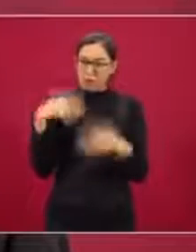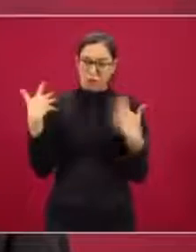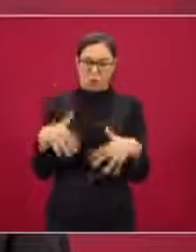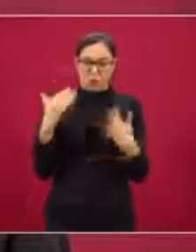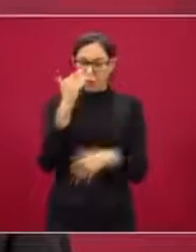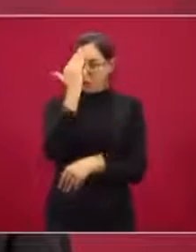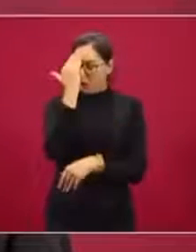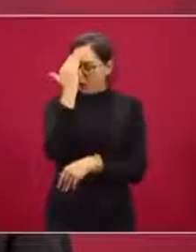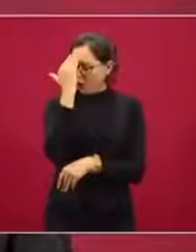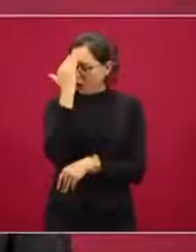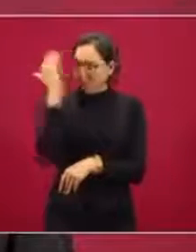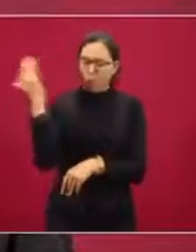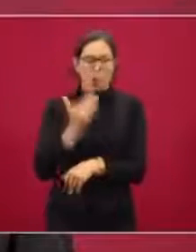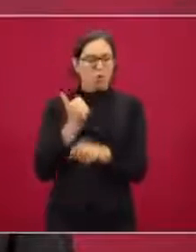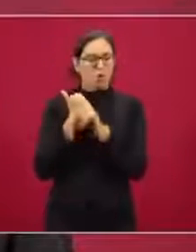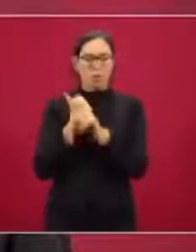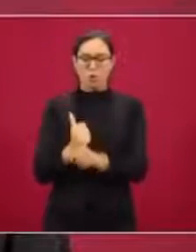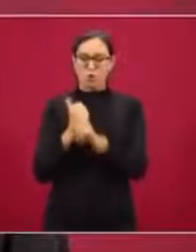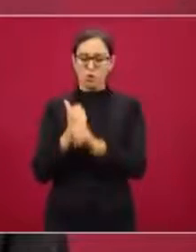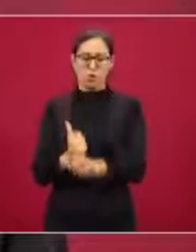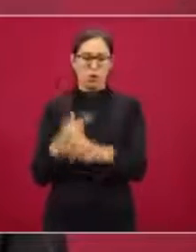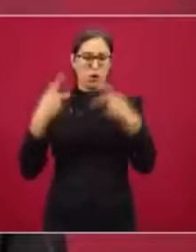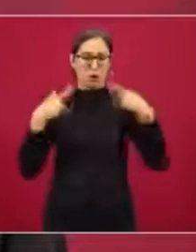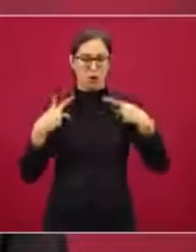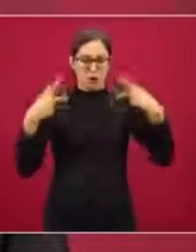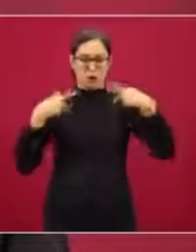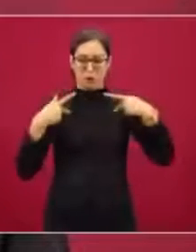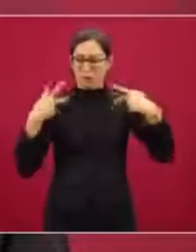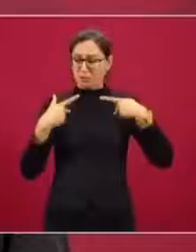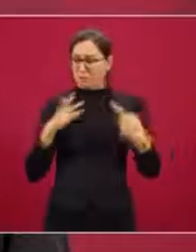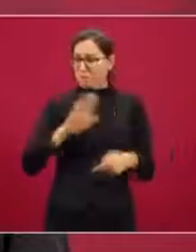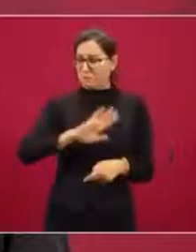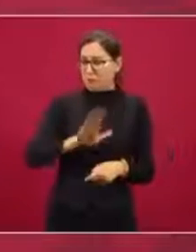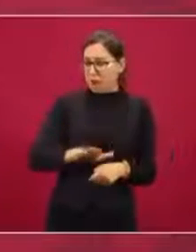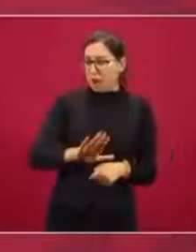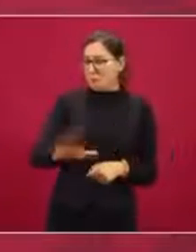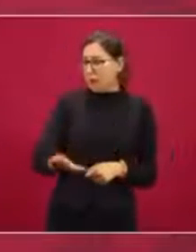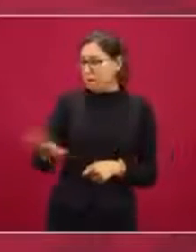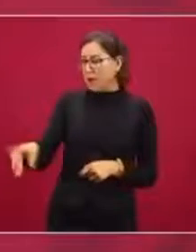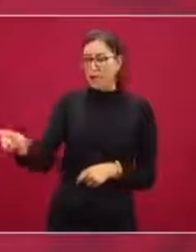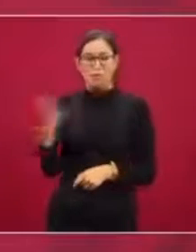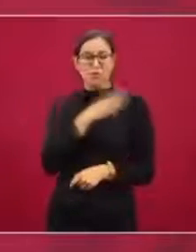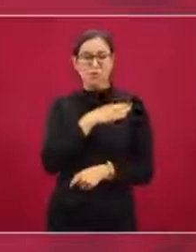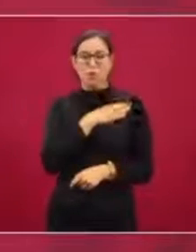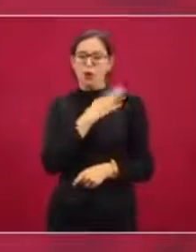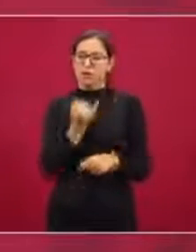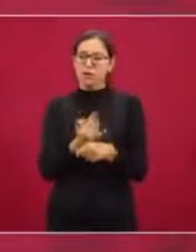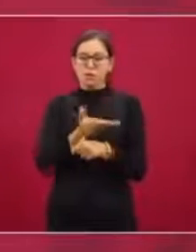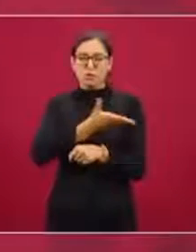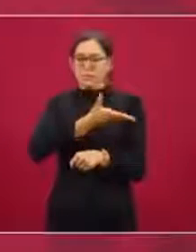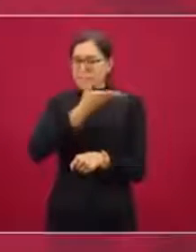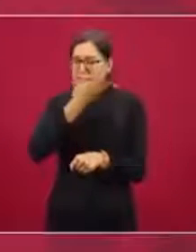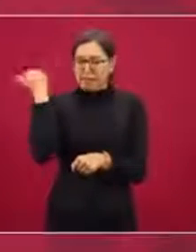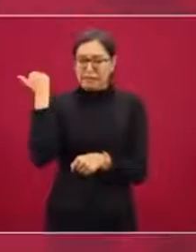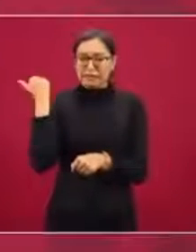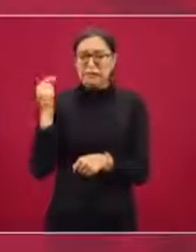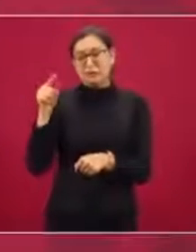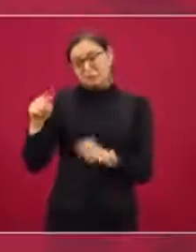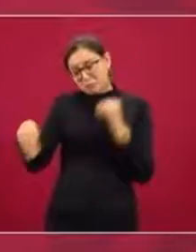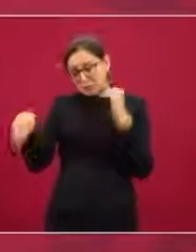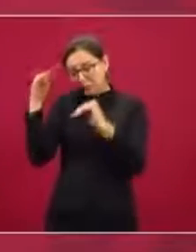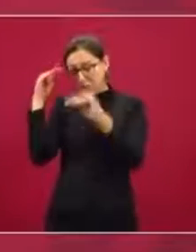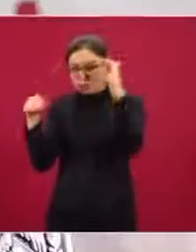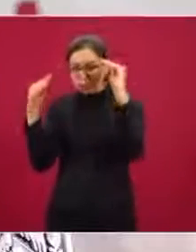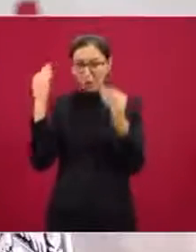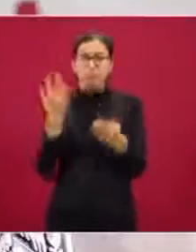donde perdieron la vida gente inocente que pensaba que no